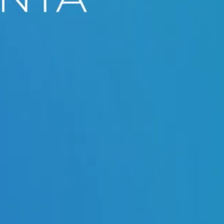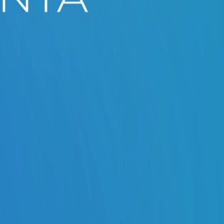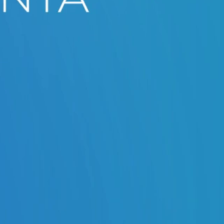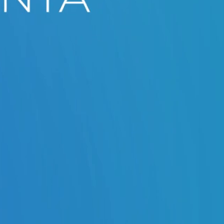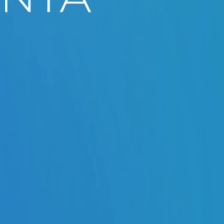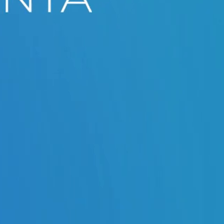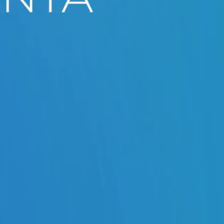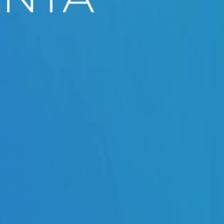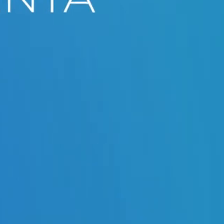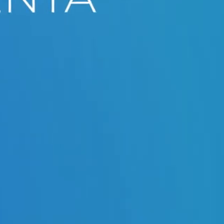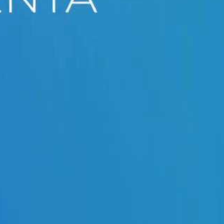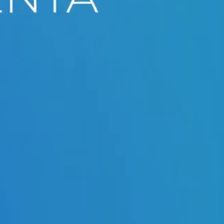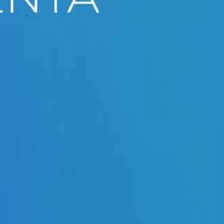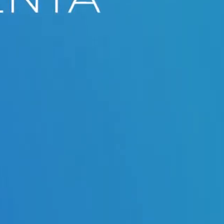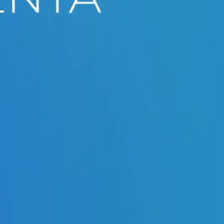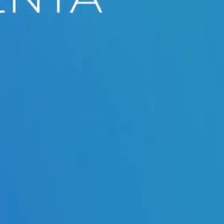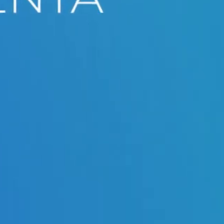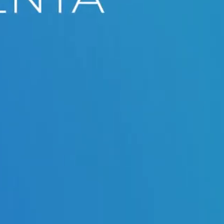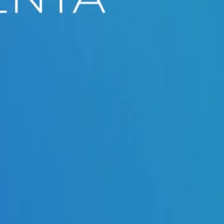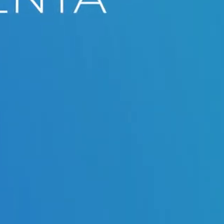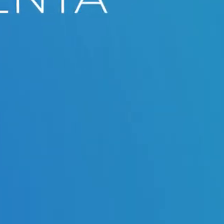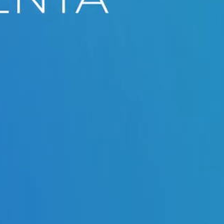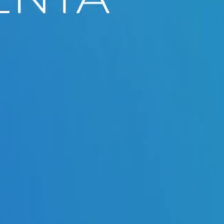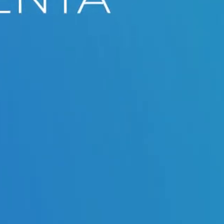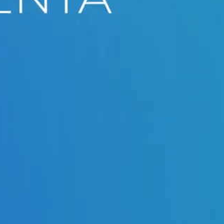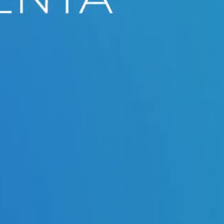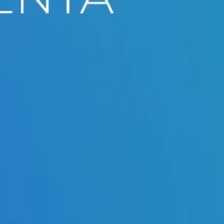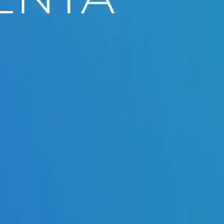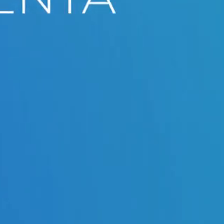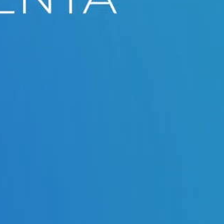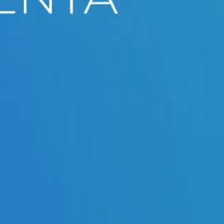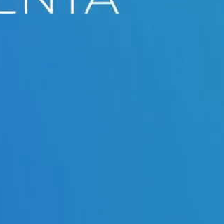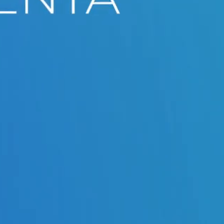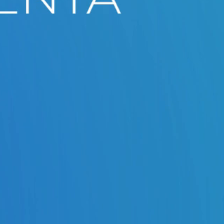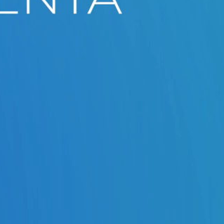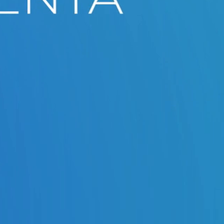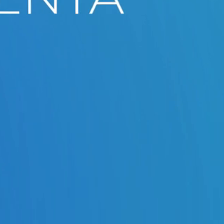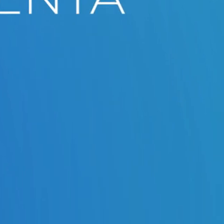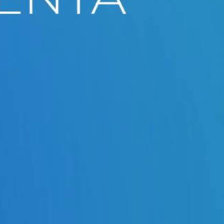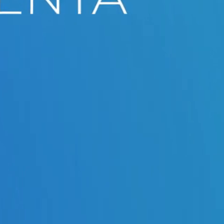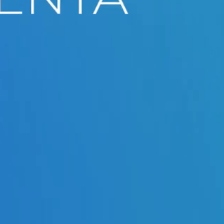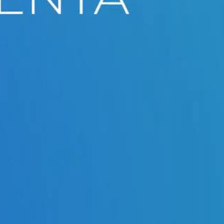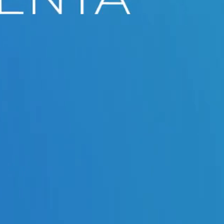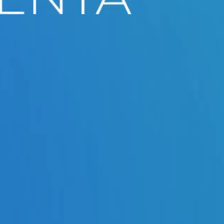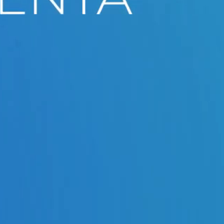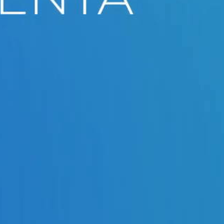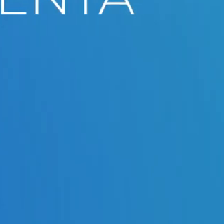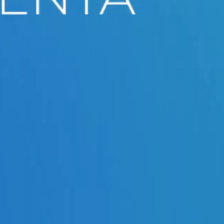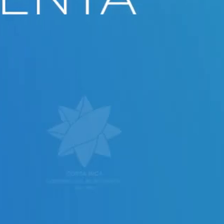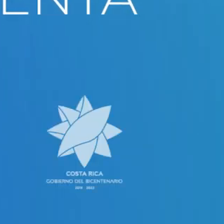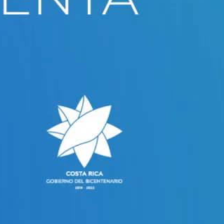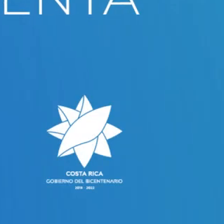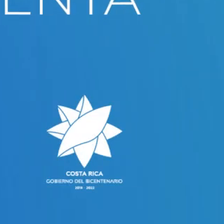Infórmese sobre el plan fiscal y por qué cada persona cuenta para que estemos bien. Ingresen al sitio cadapersonacuenta.go